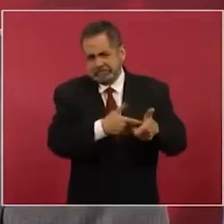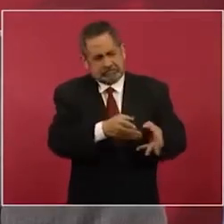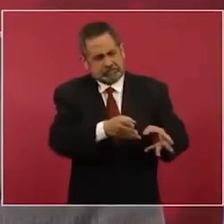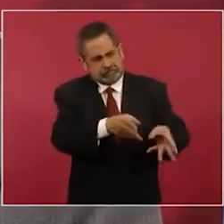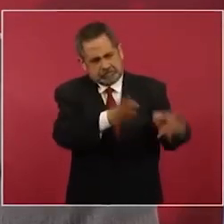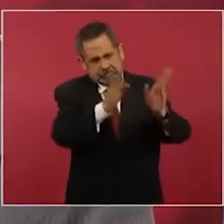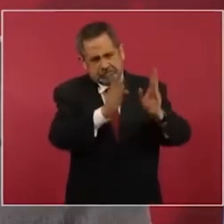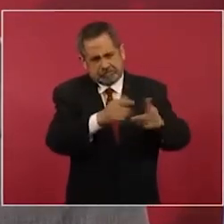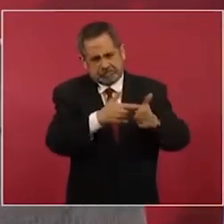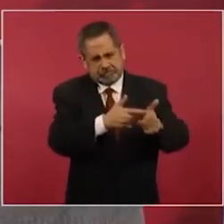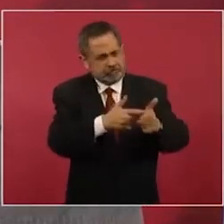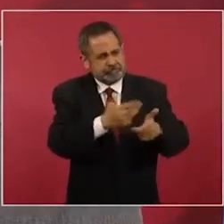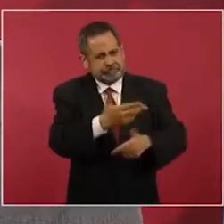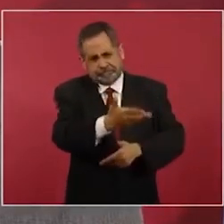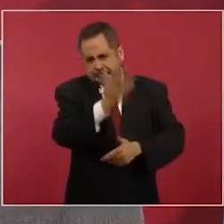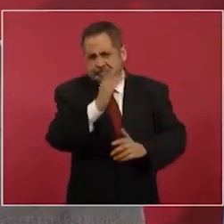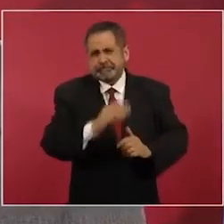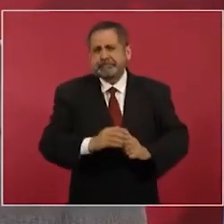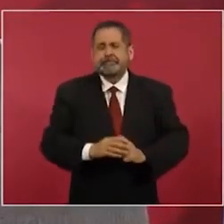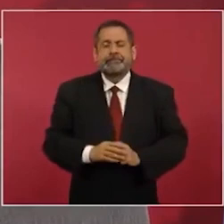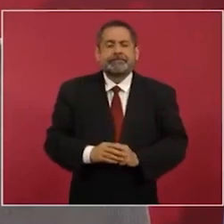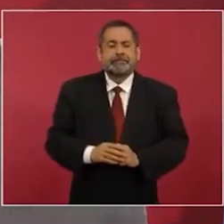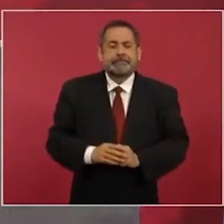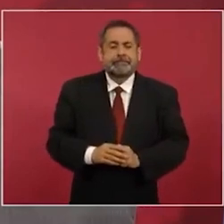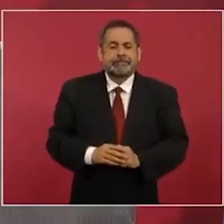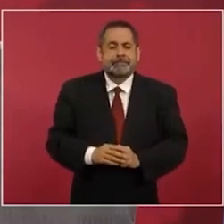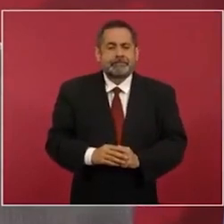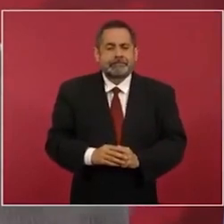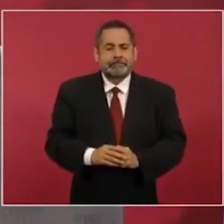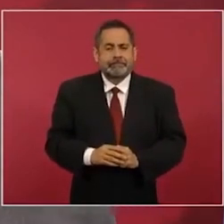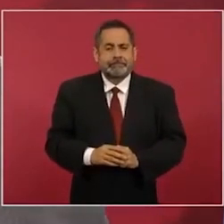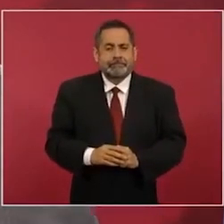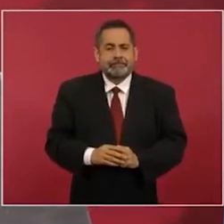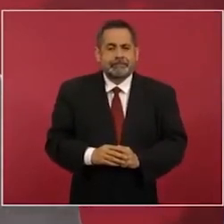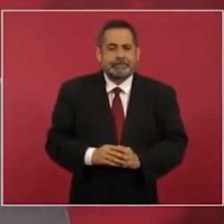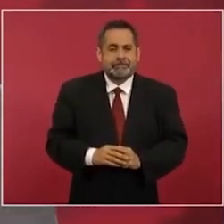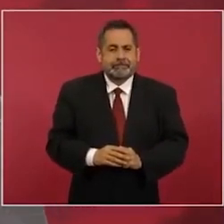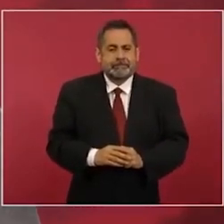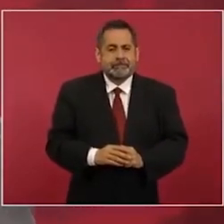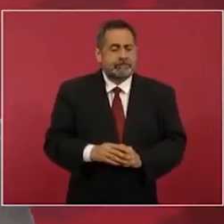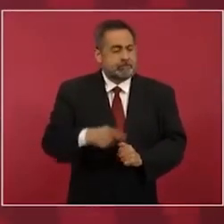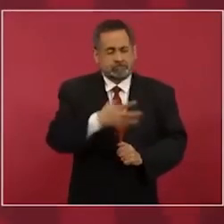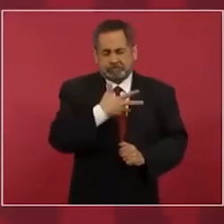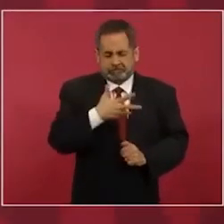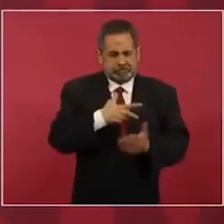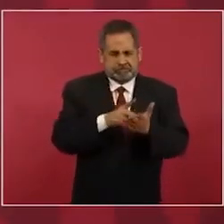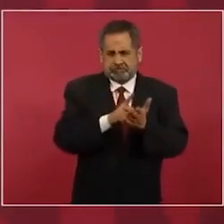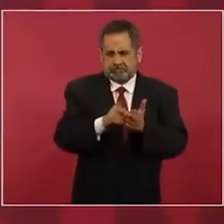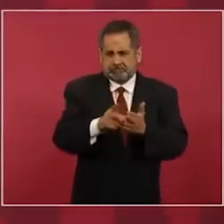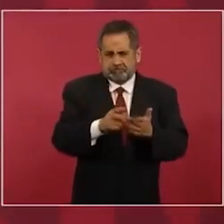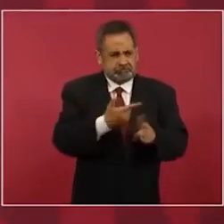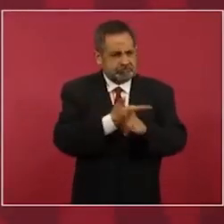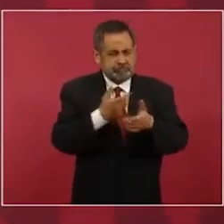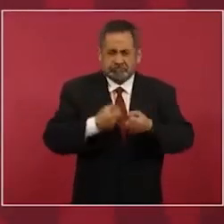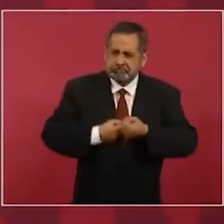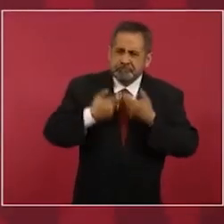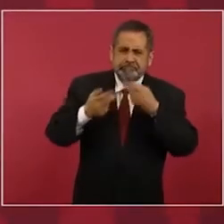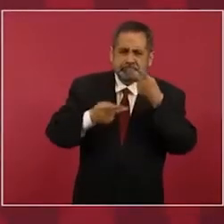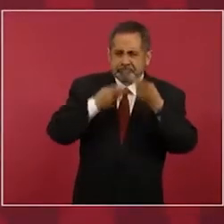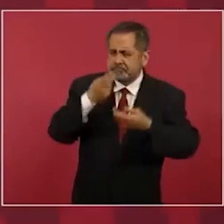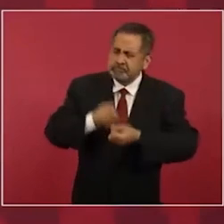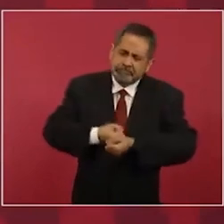camino, tiene todo el derecho a expresarse, a